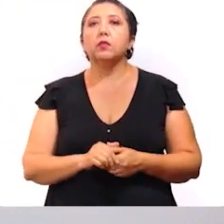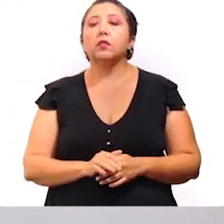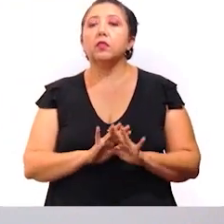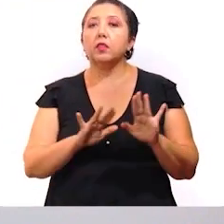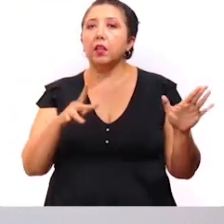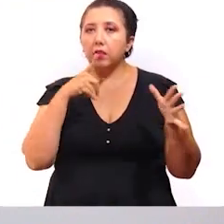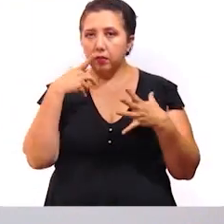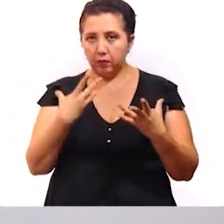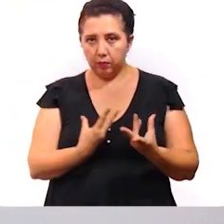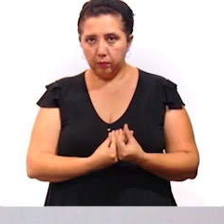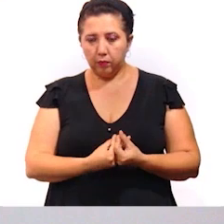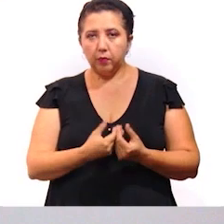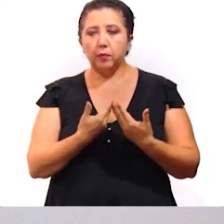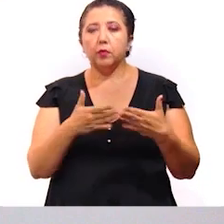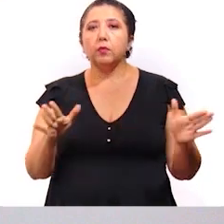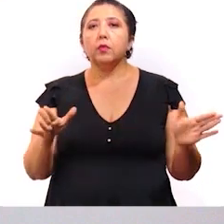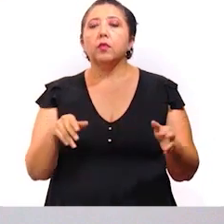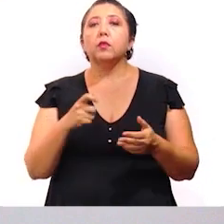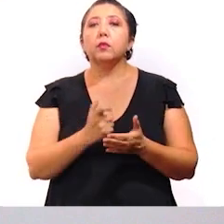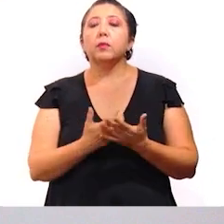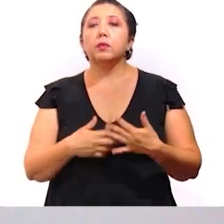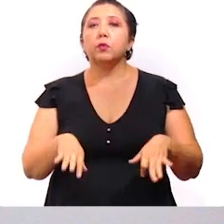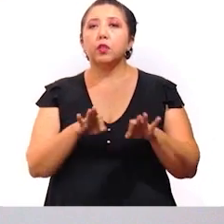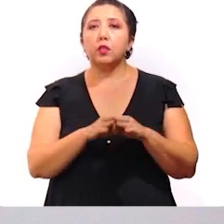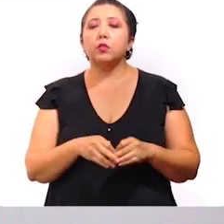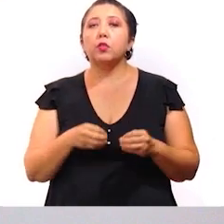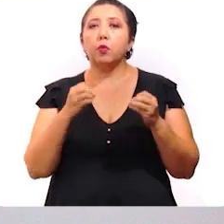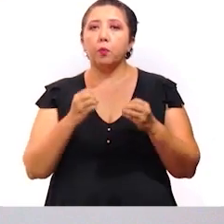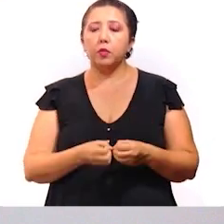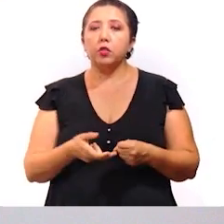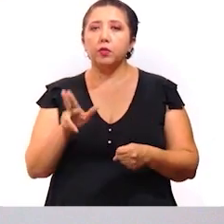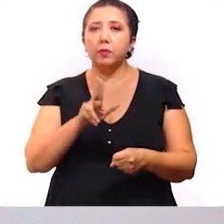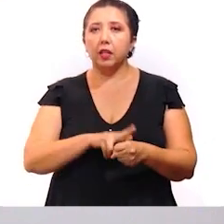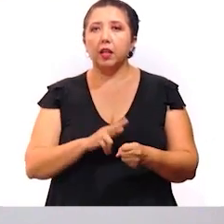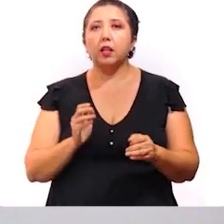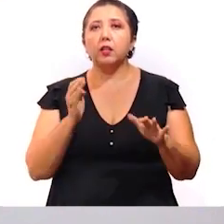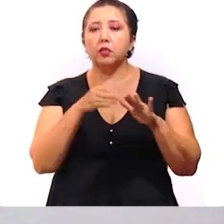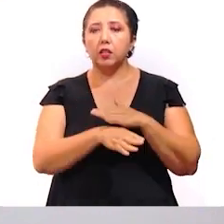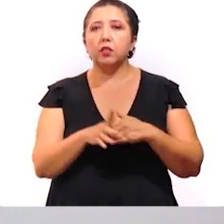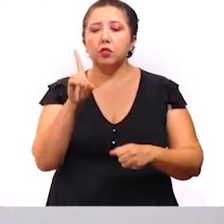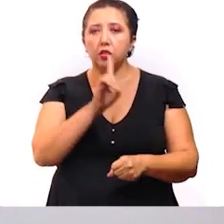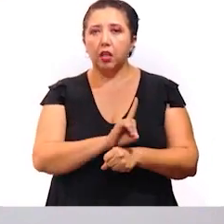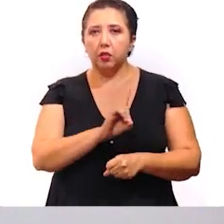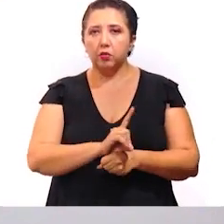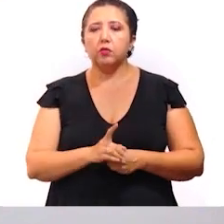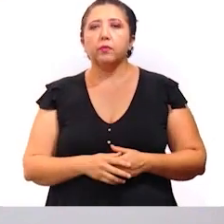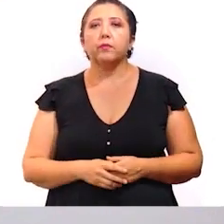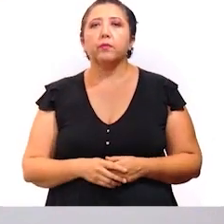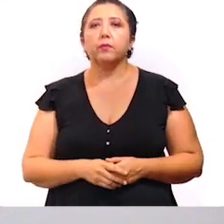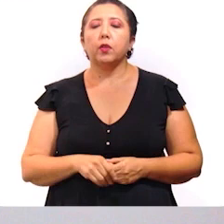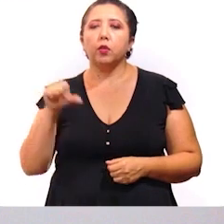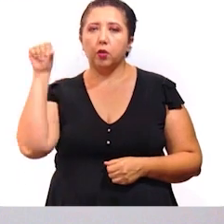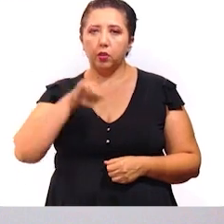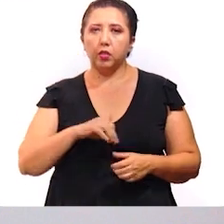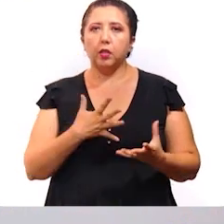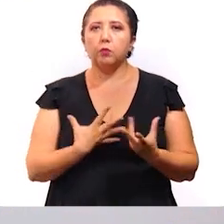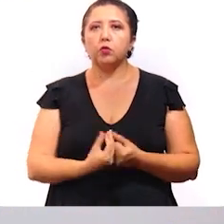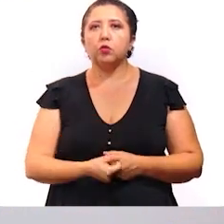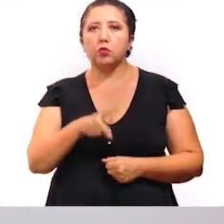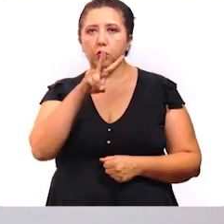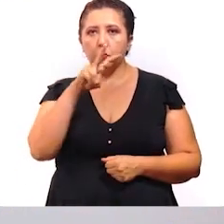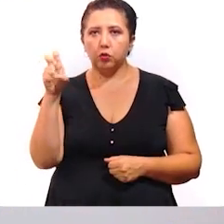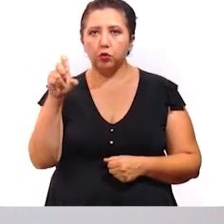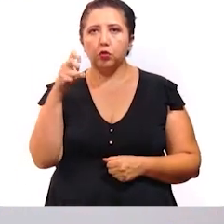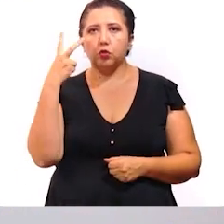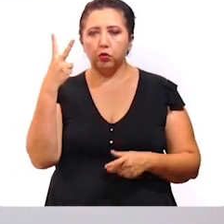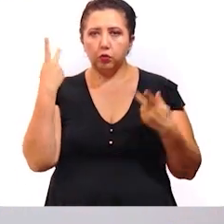Como hemos señalado, en la repertura económica los datos más importantes son la ocupación hospitalaria y los ingresos diarios. El día de hoy tenemos